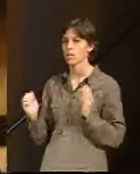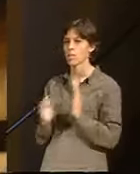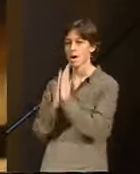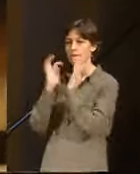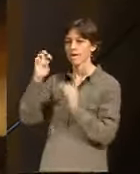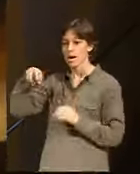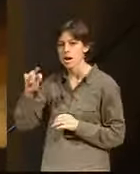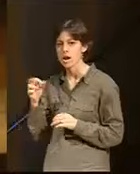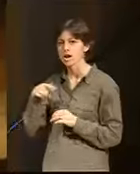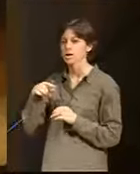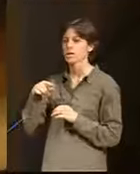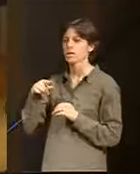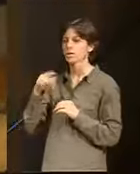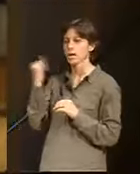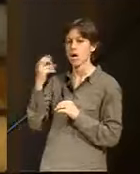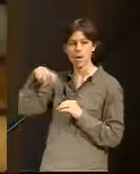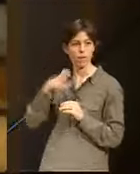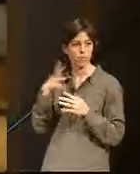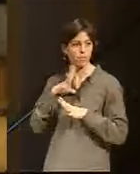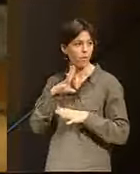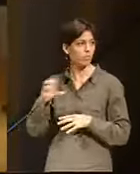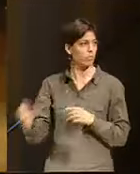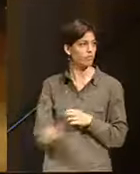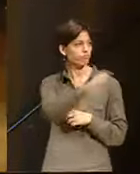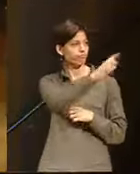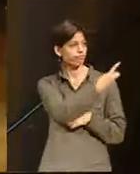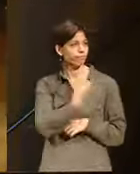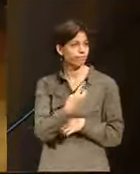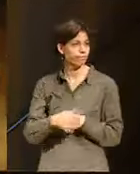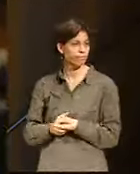Ferran Ara y a Juan Grima, por favor, adelante.